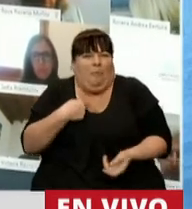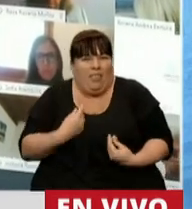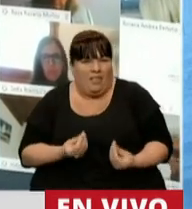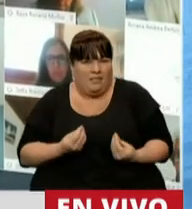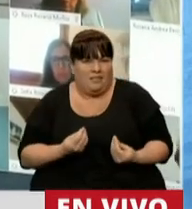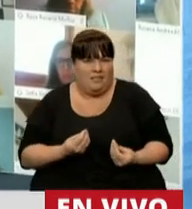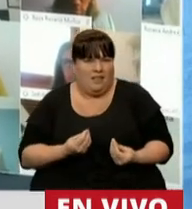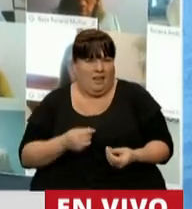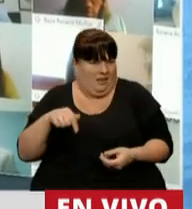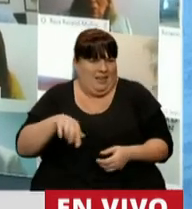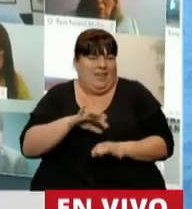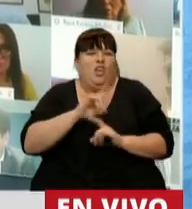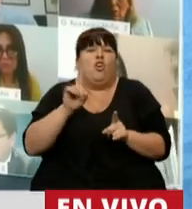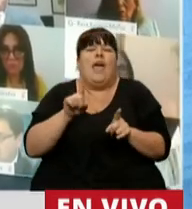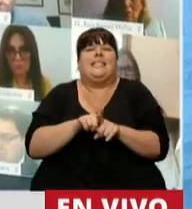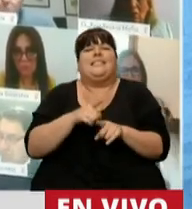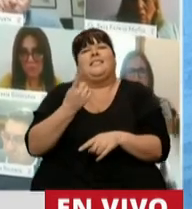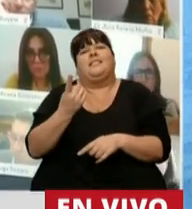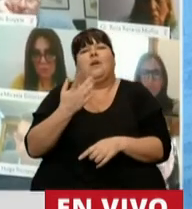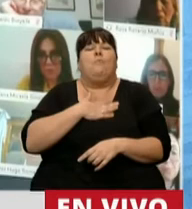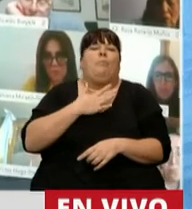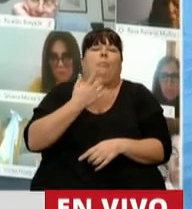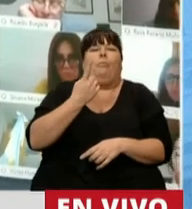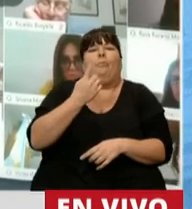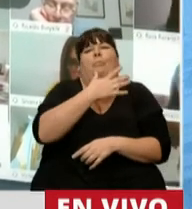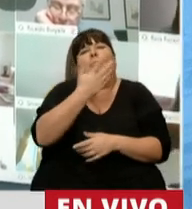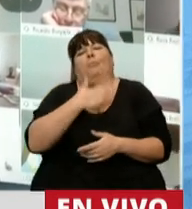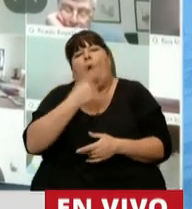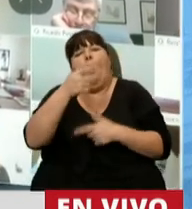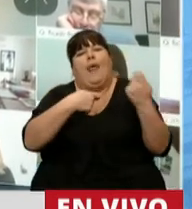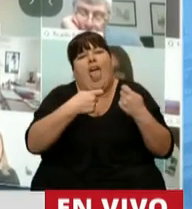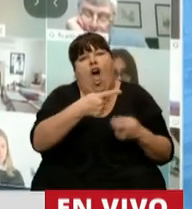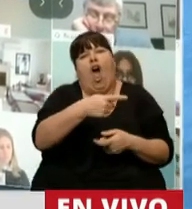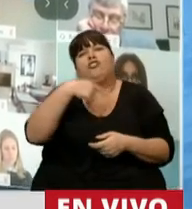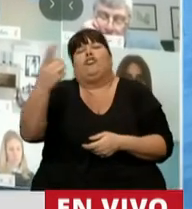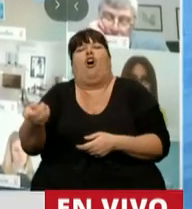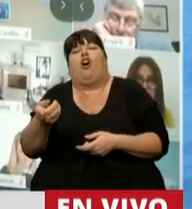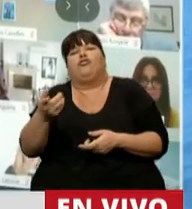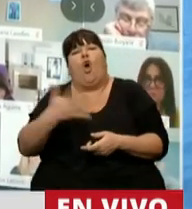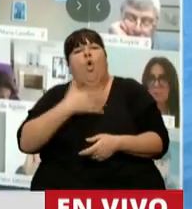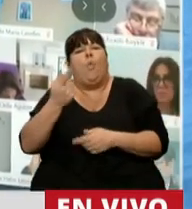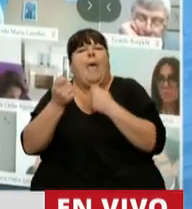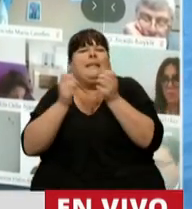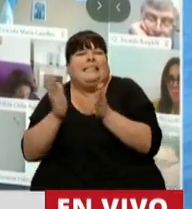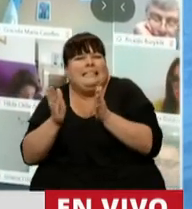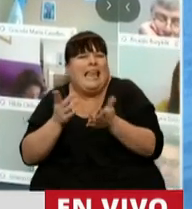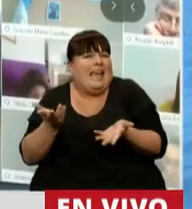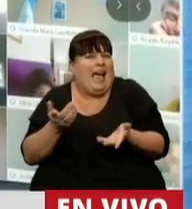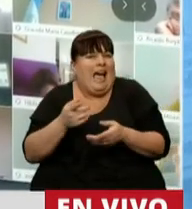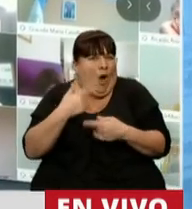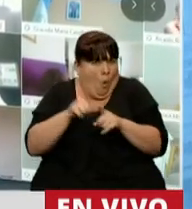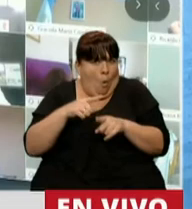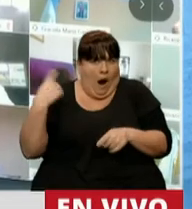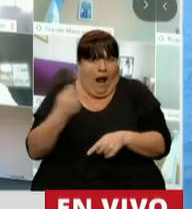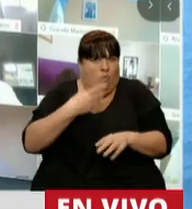están hablando? Si acá no fue el pobre comerciante, el pobre dueño de una pymes, como nos pudieron